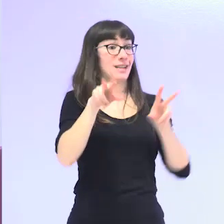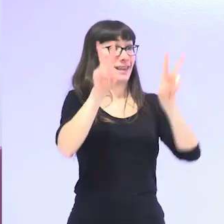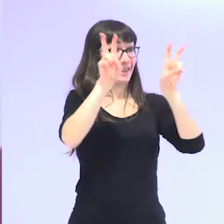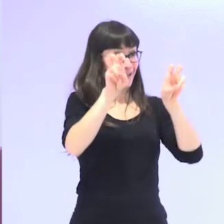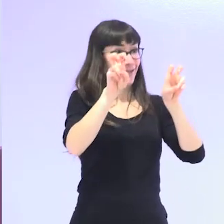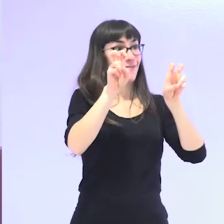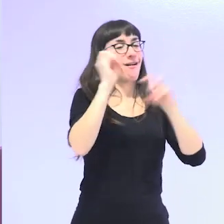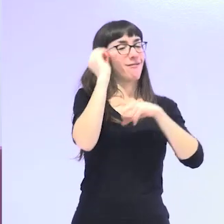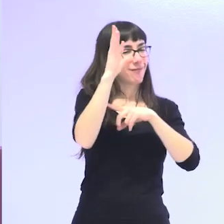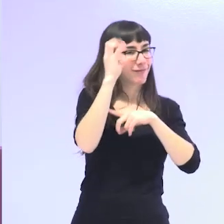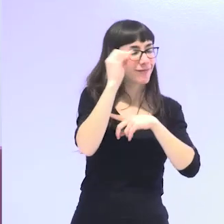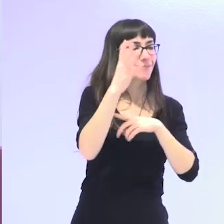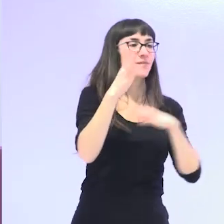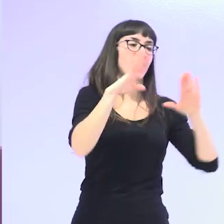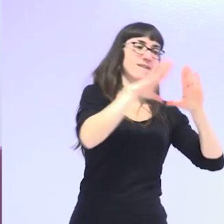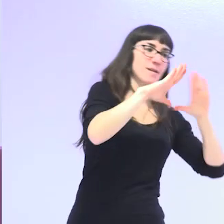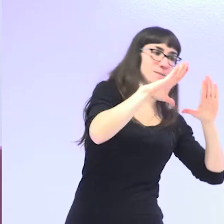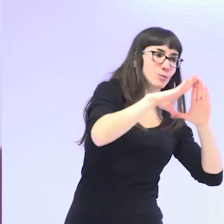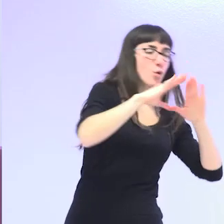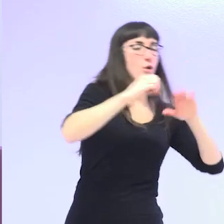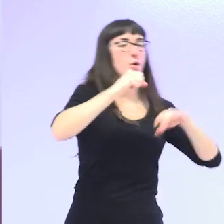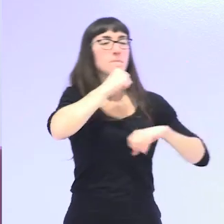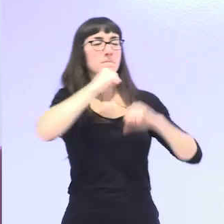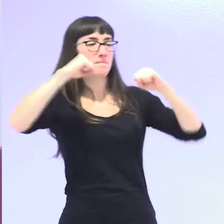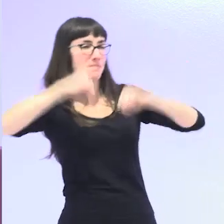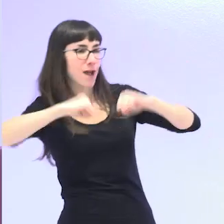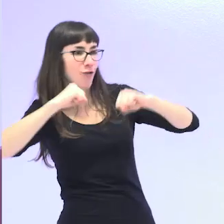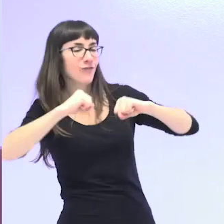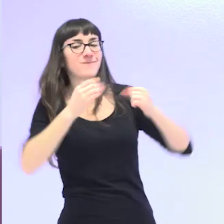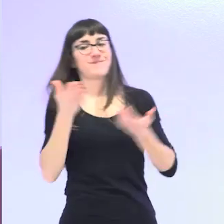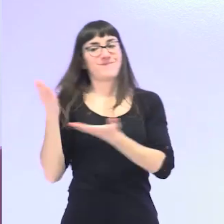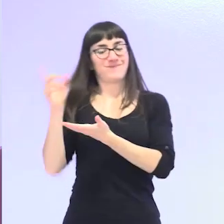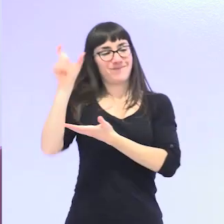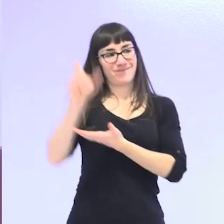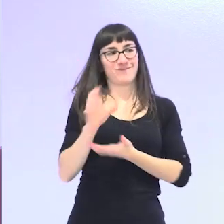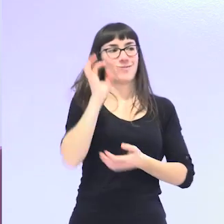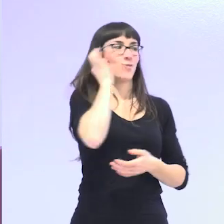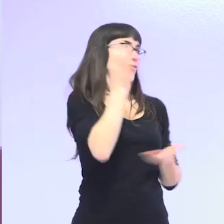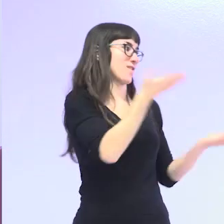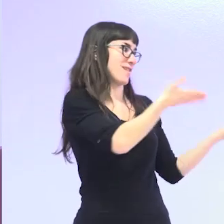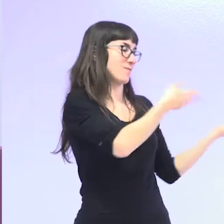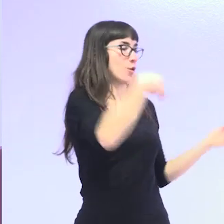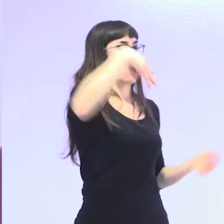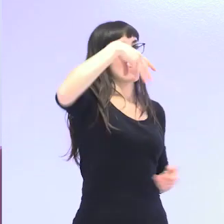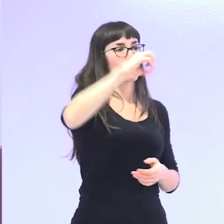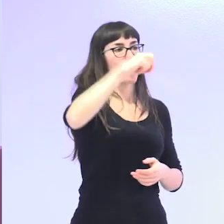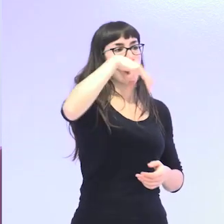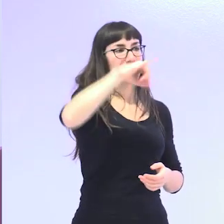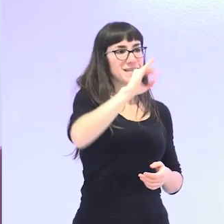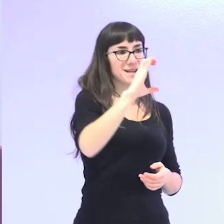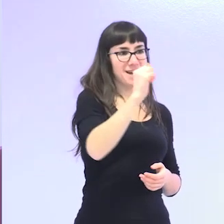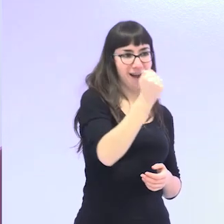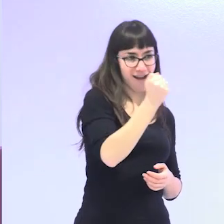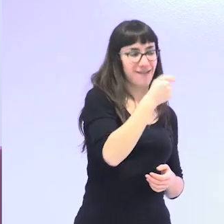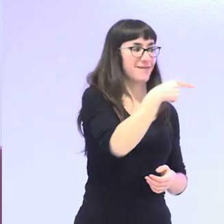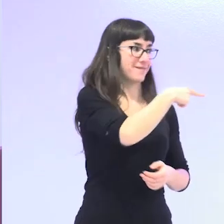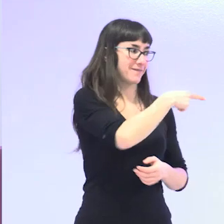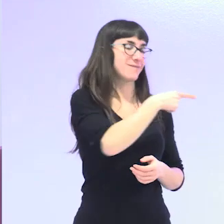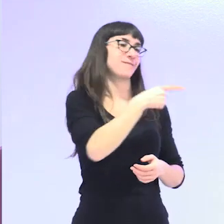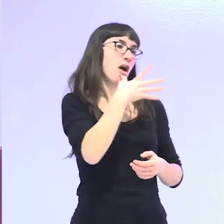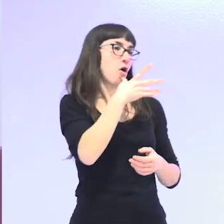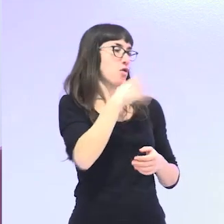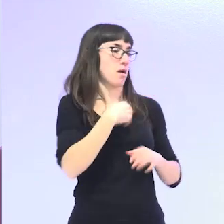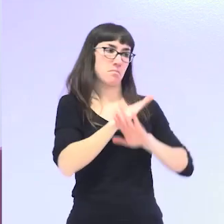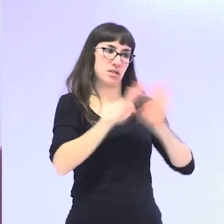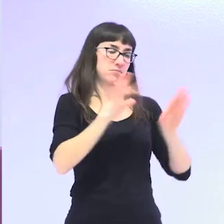de la relación entre feminismo y envejecimiento, contamos con la presencia de Mónica Ramos Toro, a la que, sin más